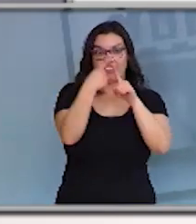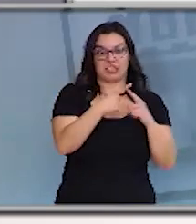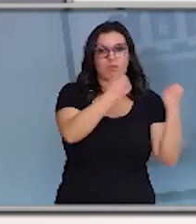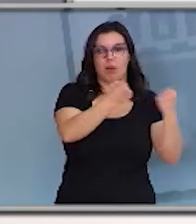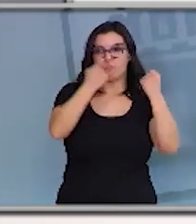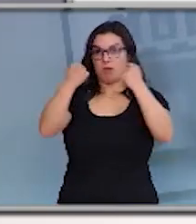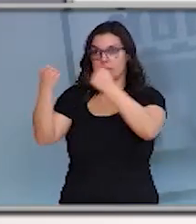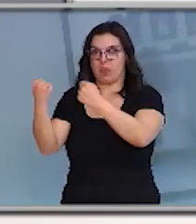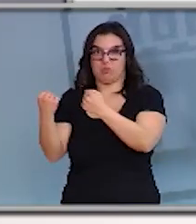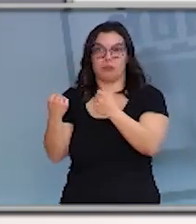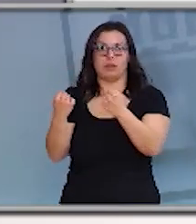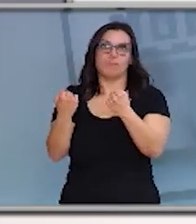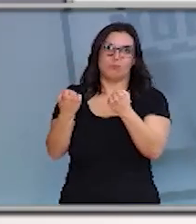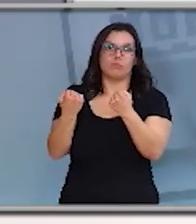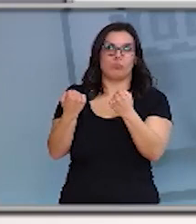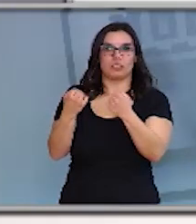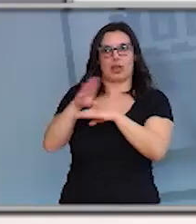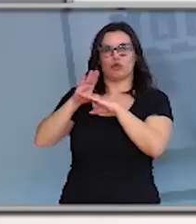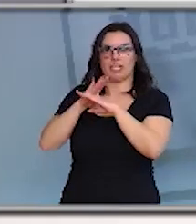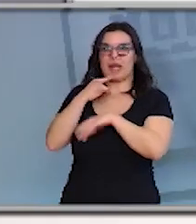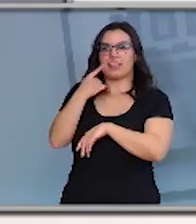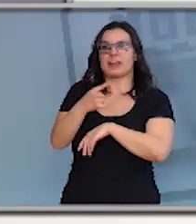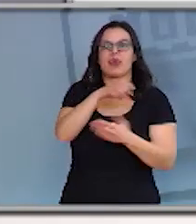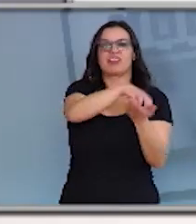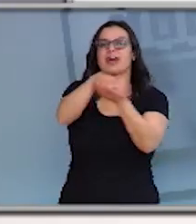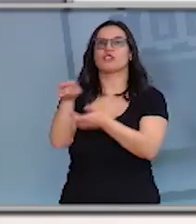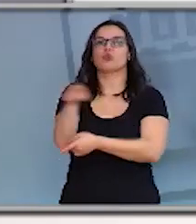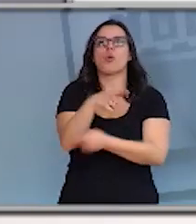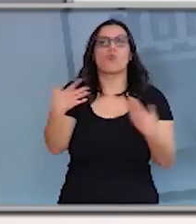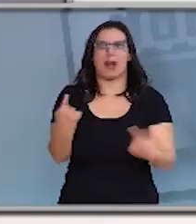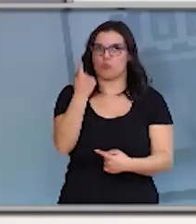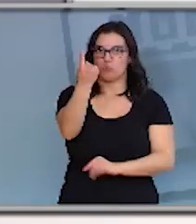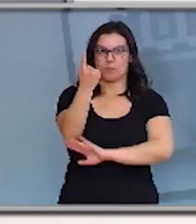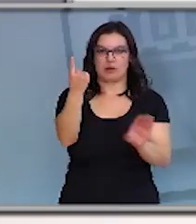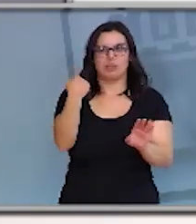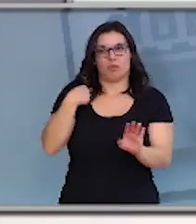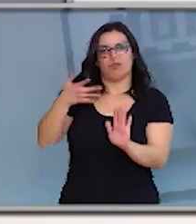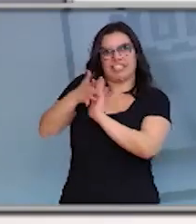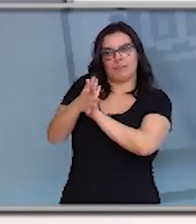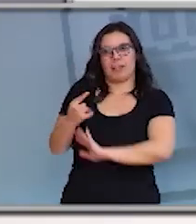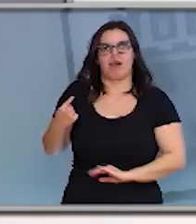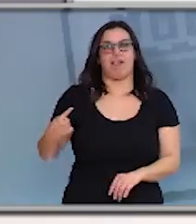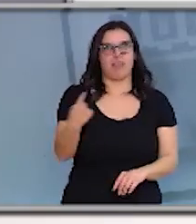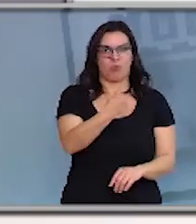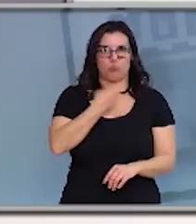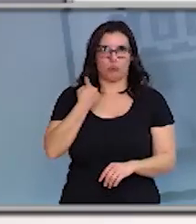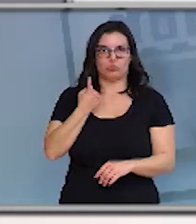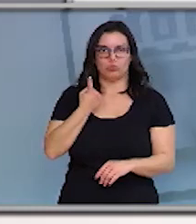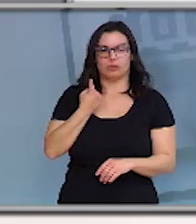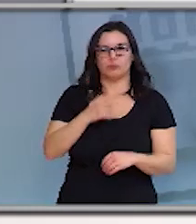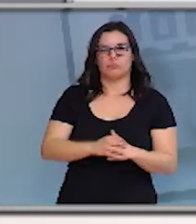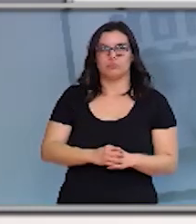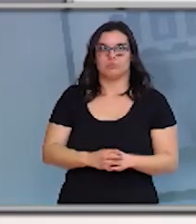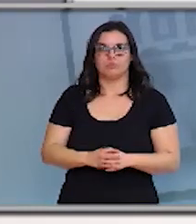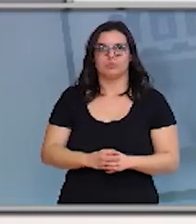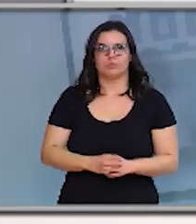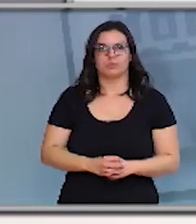se va a dar por parte de la consejería de educación esta misma mañana instrucciones de que centros tienen que